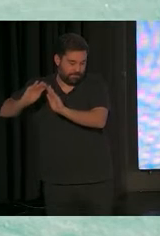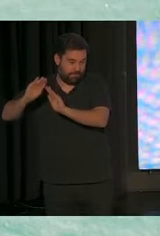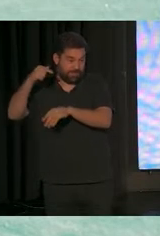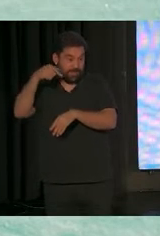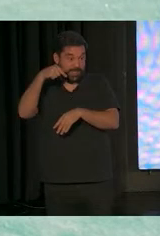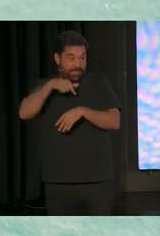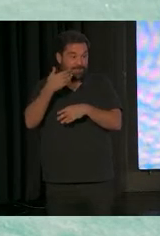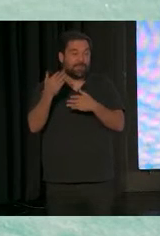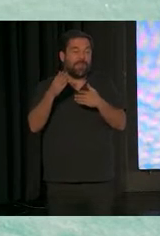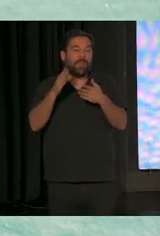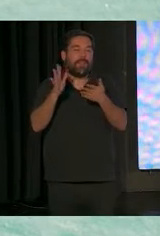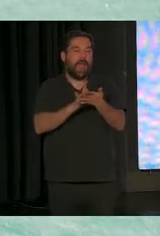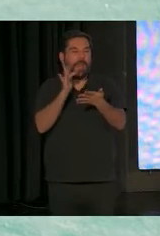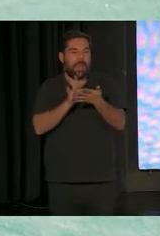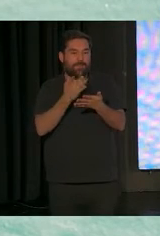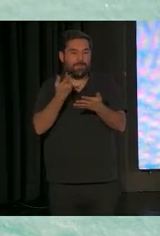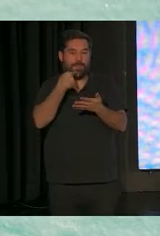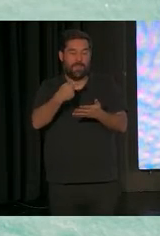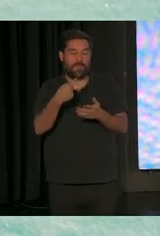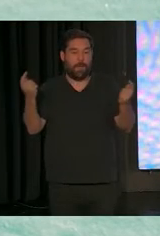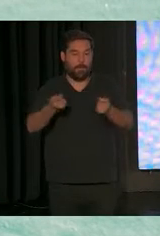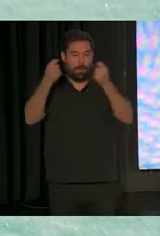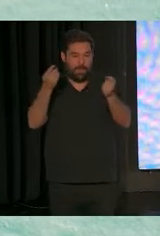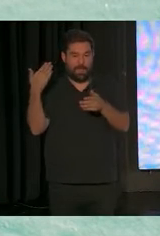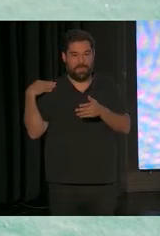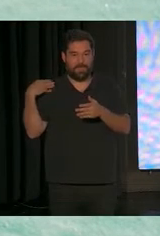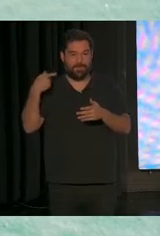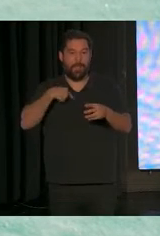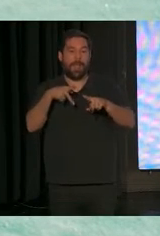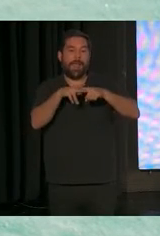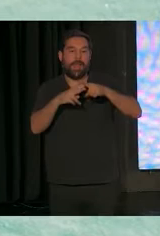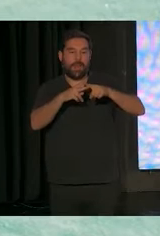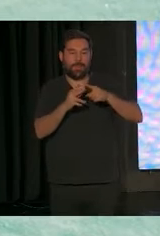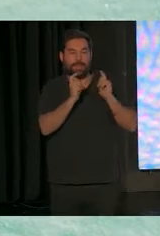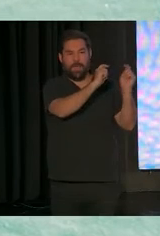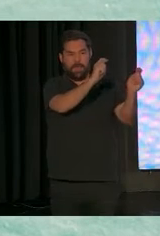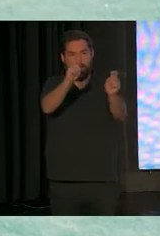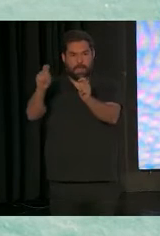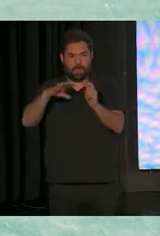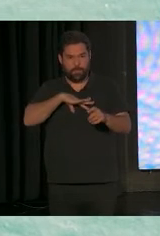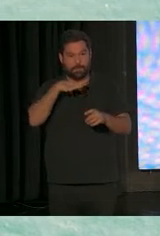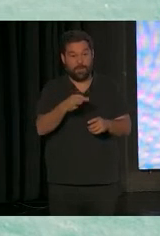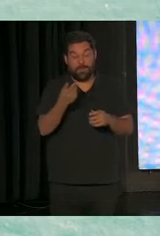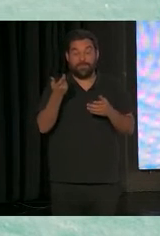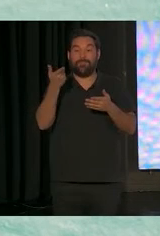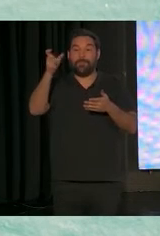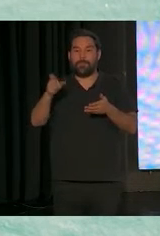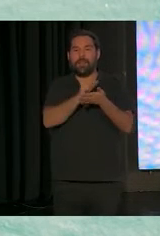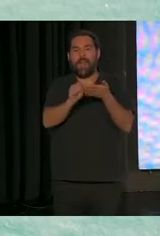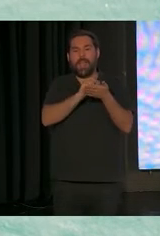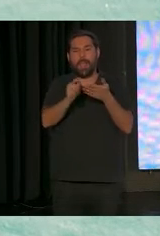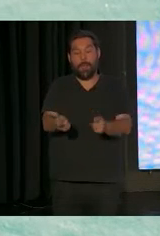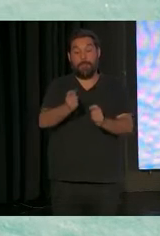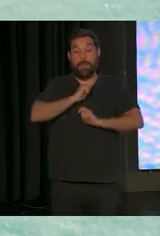decía que se acaba de publicar, si queréis os puedo pasar la herramienta, a me lo han pasado los autores Danz y Pilleman.